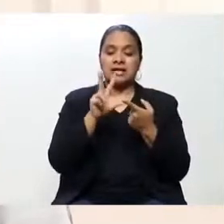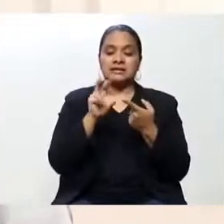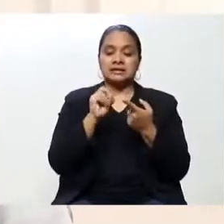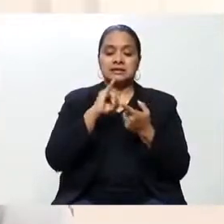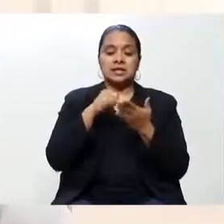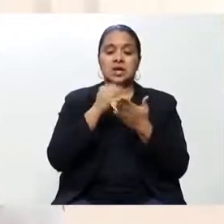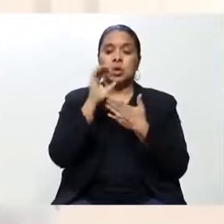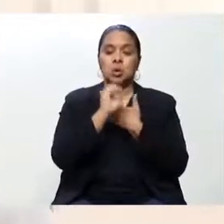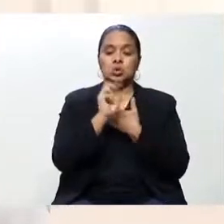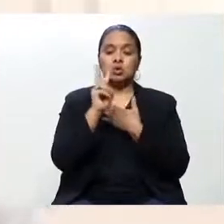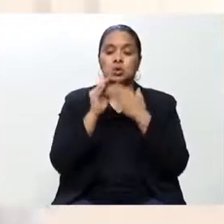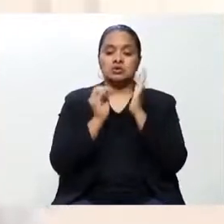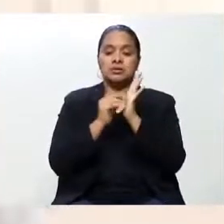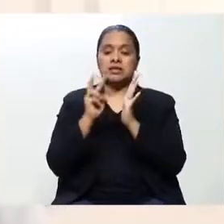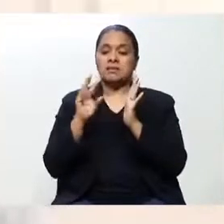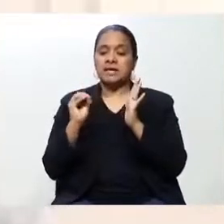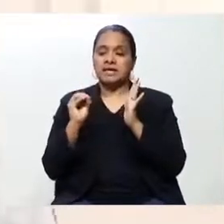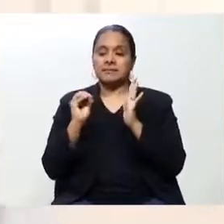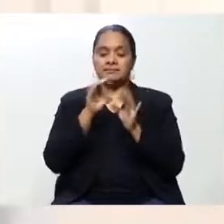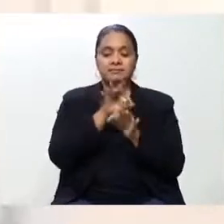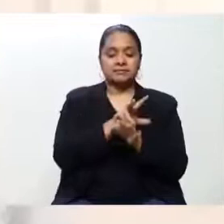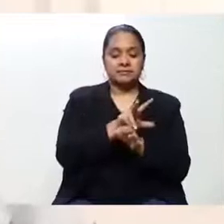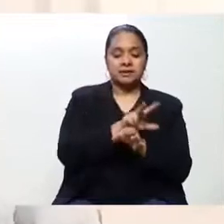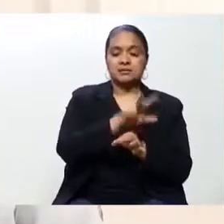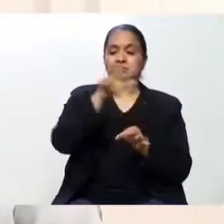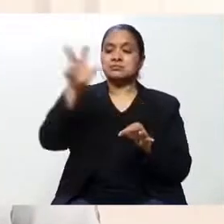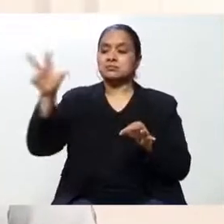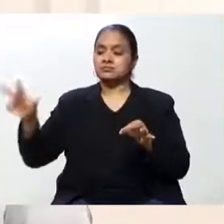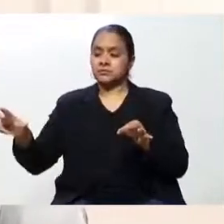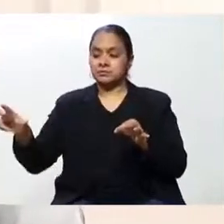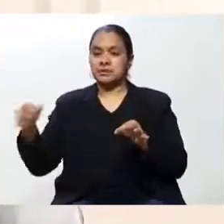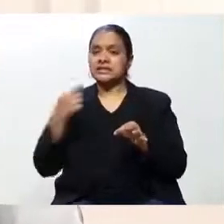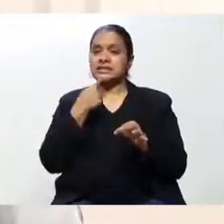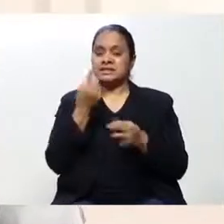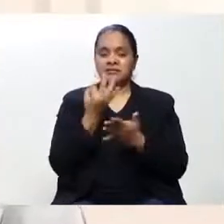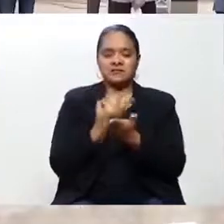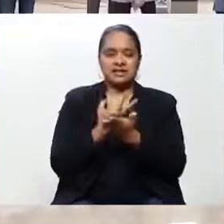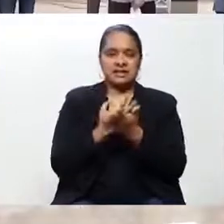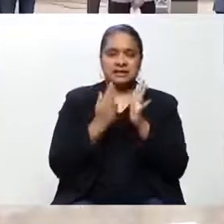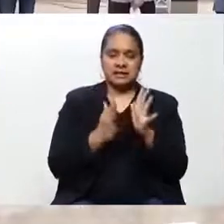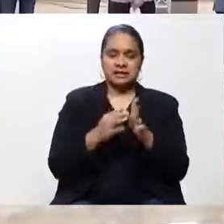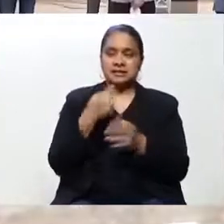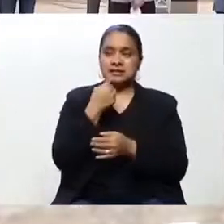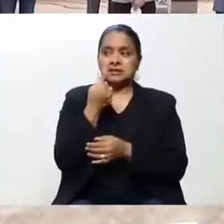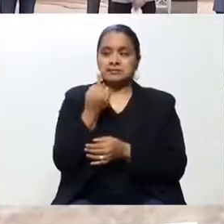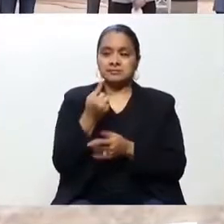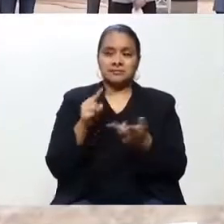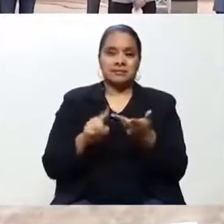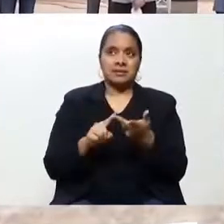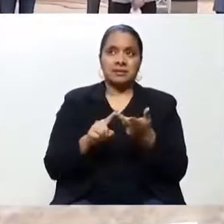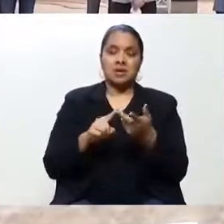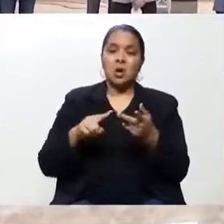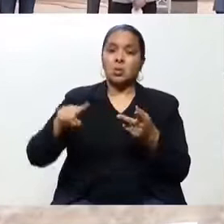La relación banco-cooperativa-microfinanciera o ente financiero con usted va a